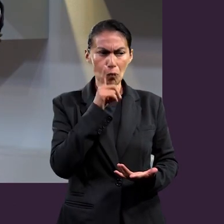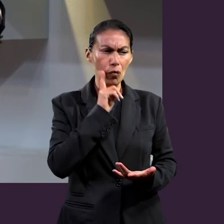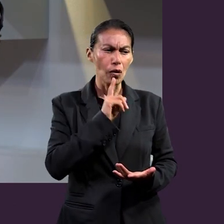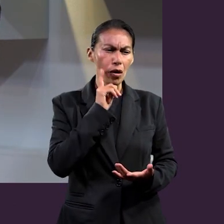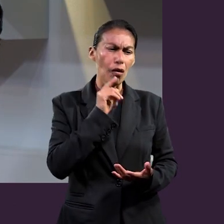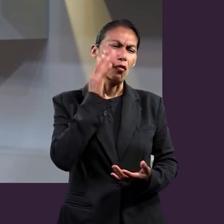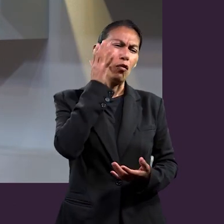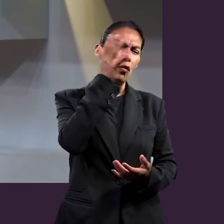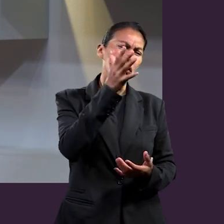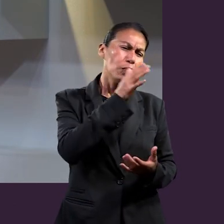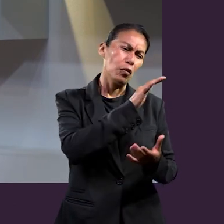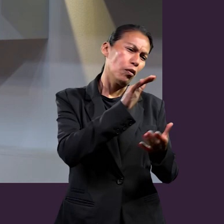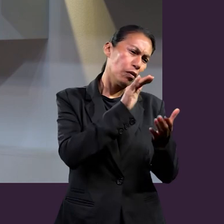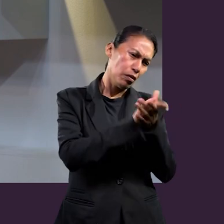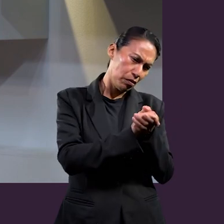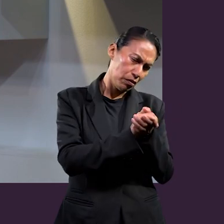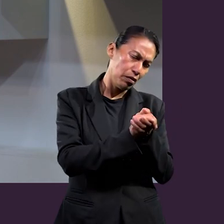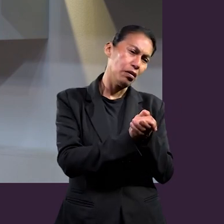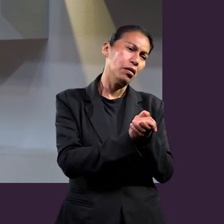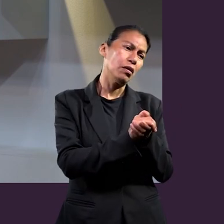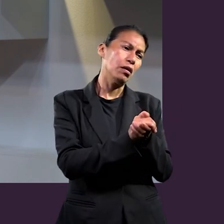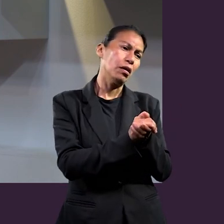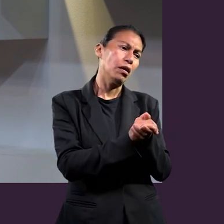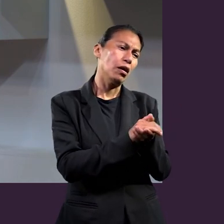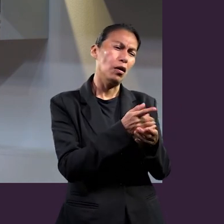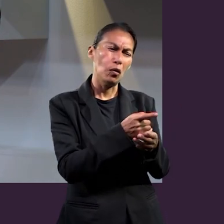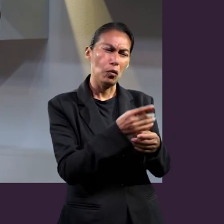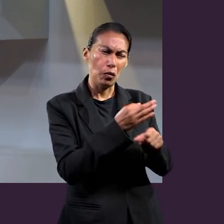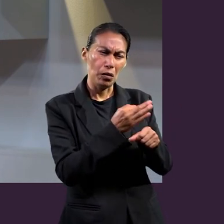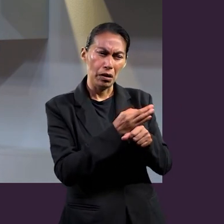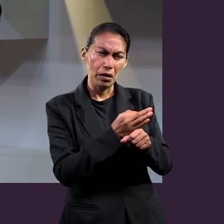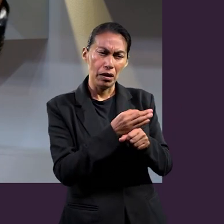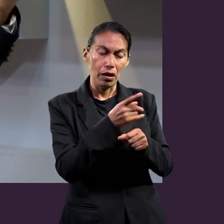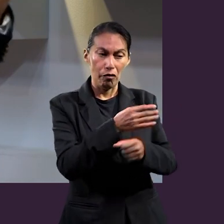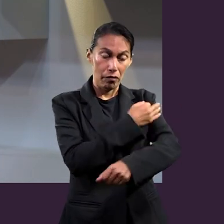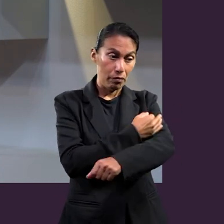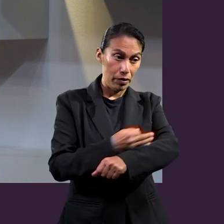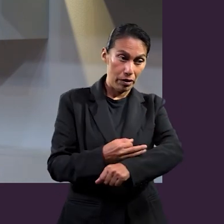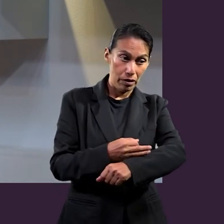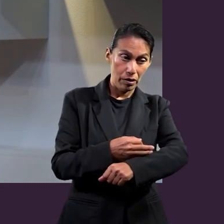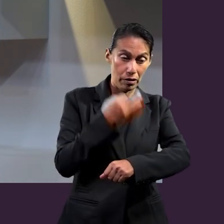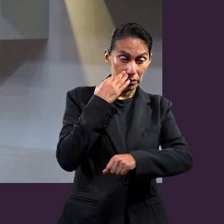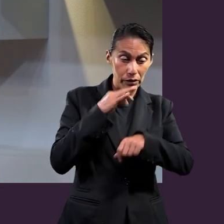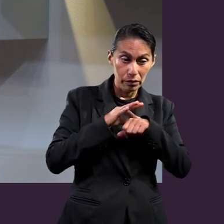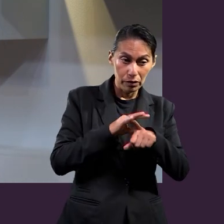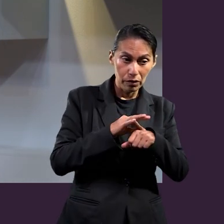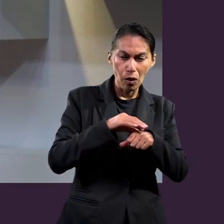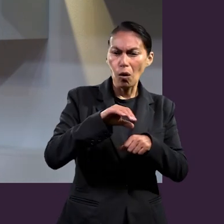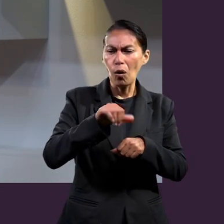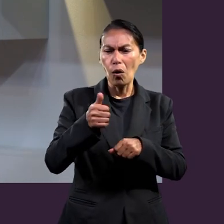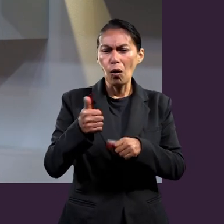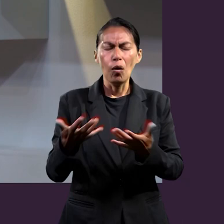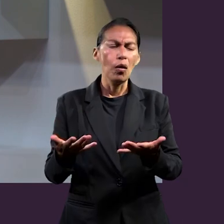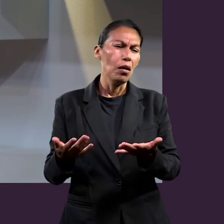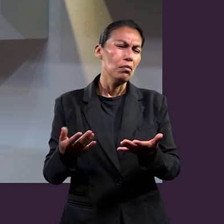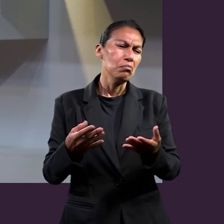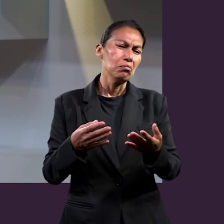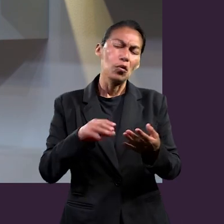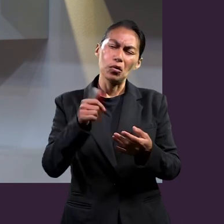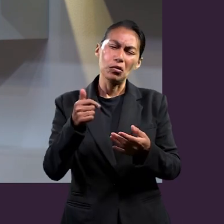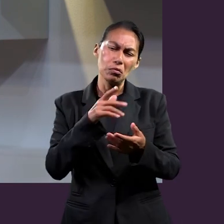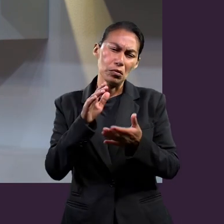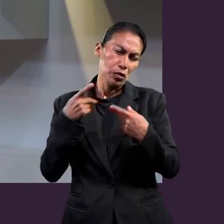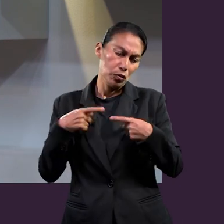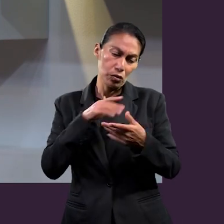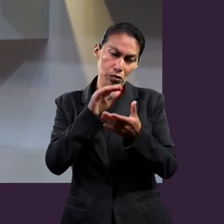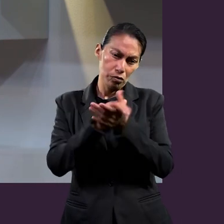como una dama que piensa en algún momento formar una familia, en cómo ves los hogares, lo viste en tu casa, nos respondieras la siguiente